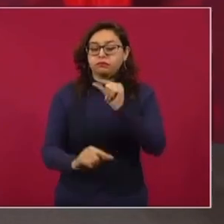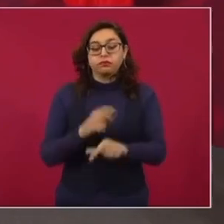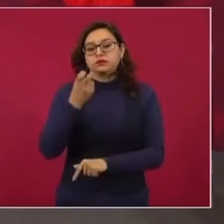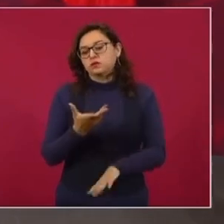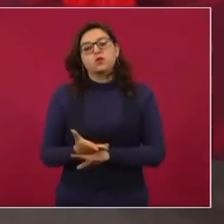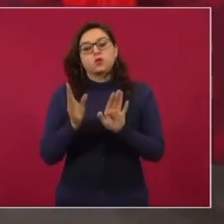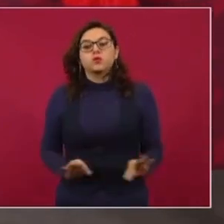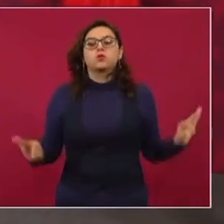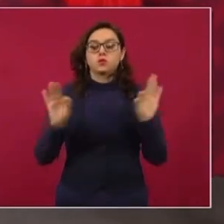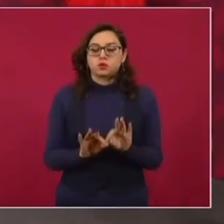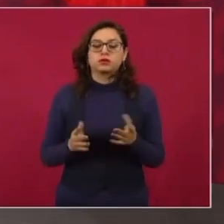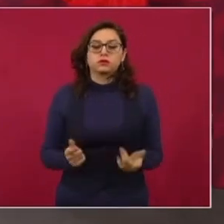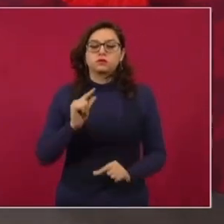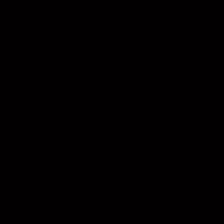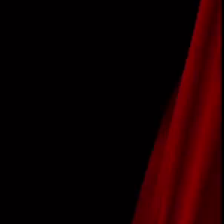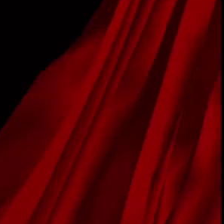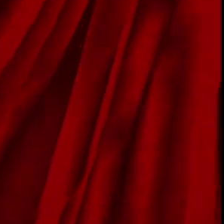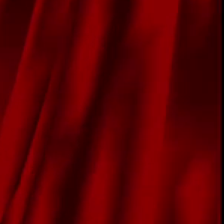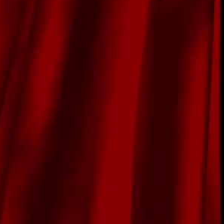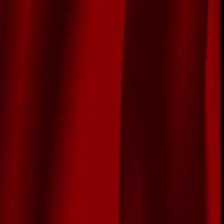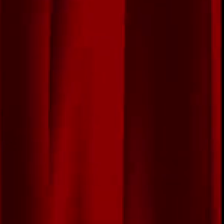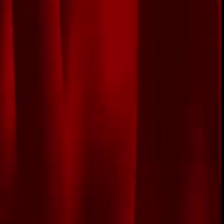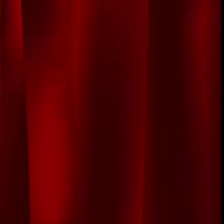así hasta crear el hábito democrático.